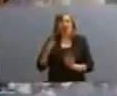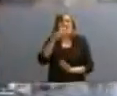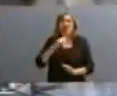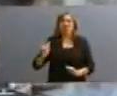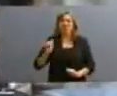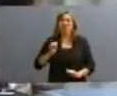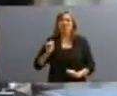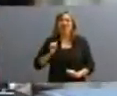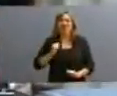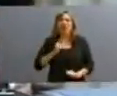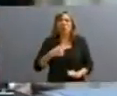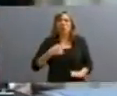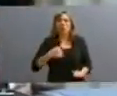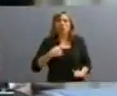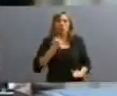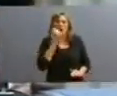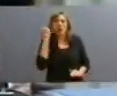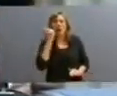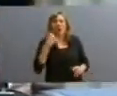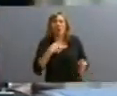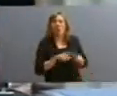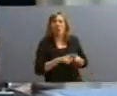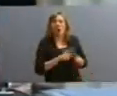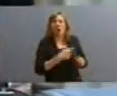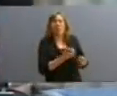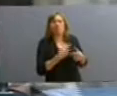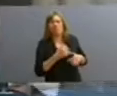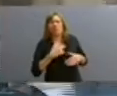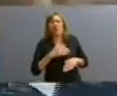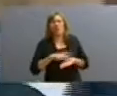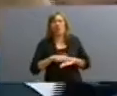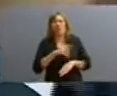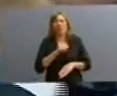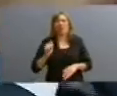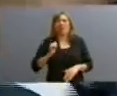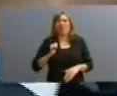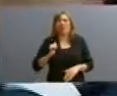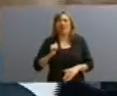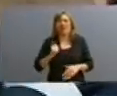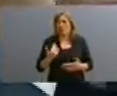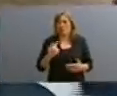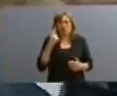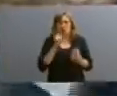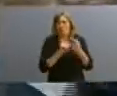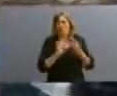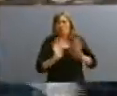que también sufrimos los argentinos y que repudiamos los argentinos. ¿Cómo puede ser posible,